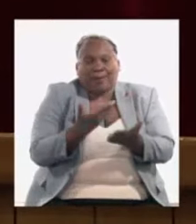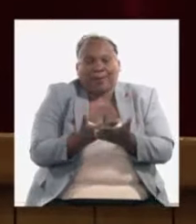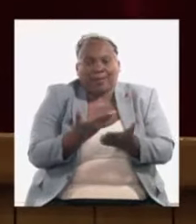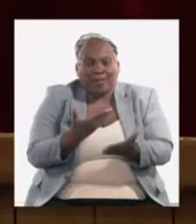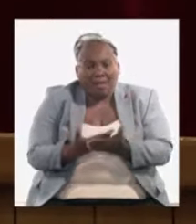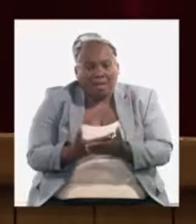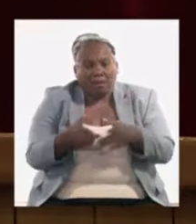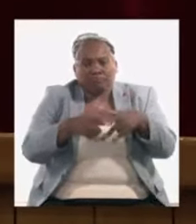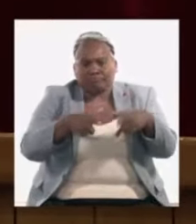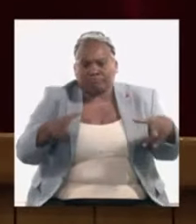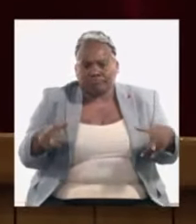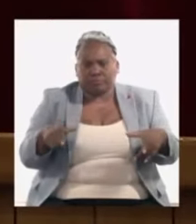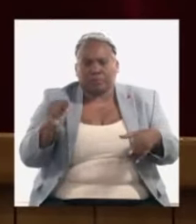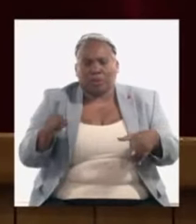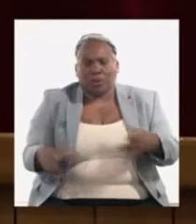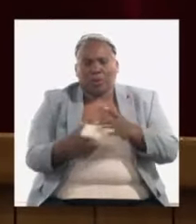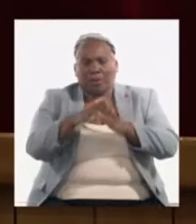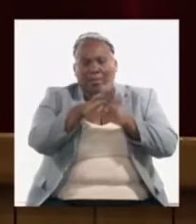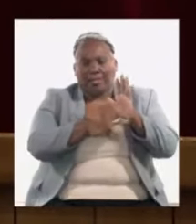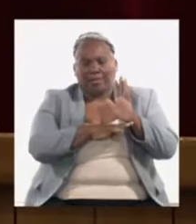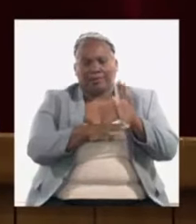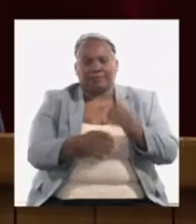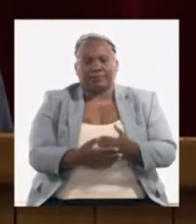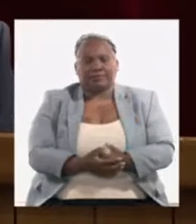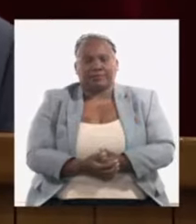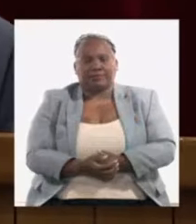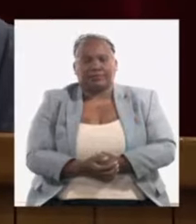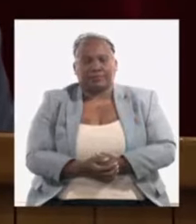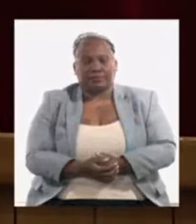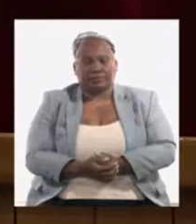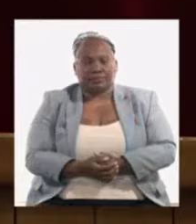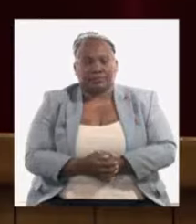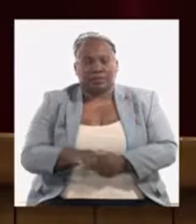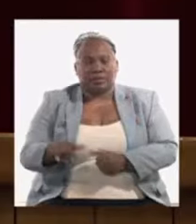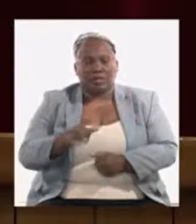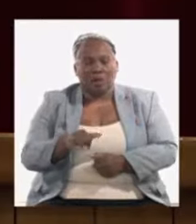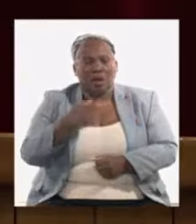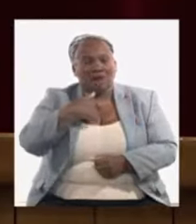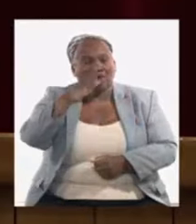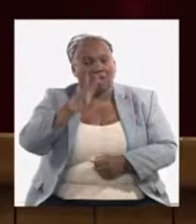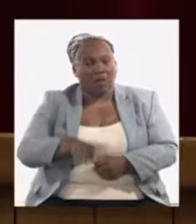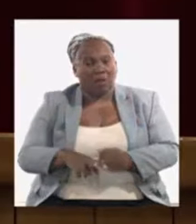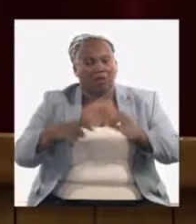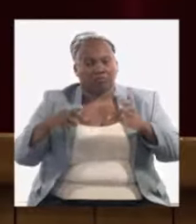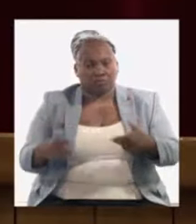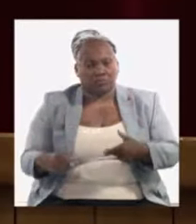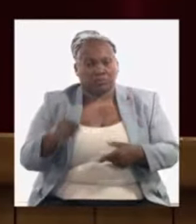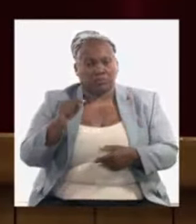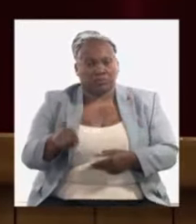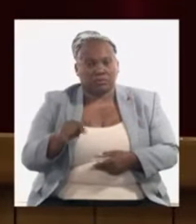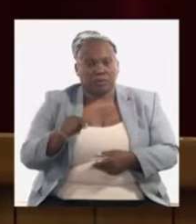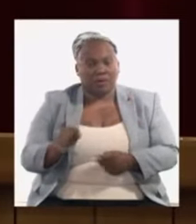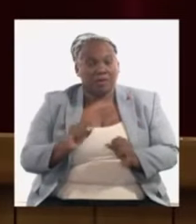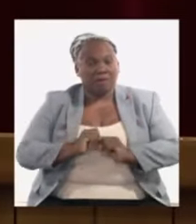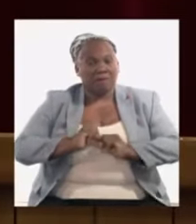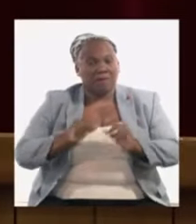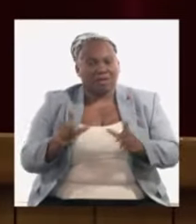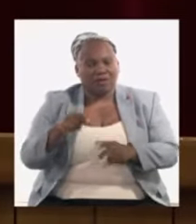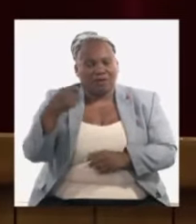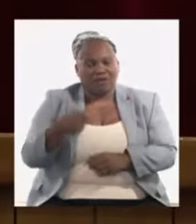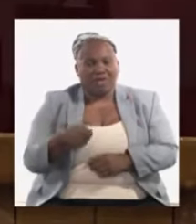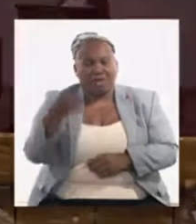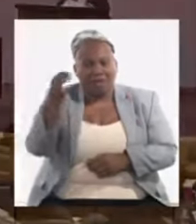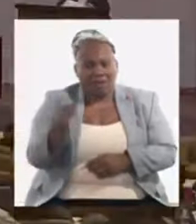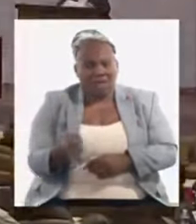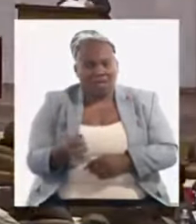haremos medidas en ese sentido bueno también revaluar las exoneraciones fiscales y su impacto real en la economía para beneficio